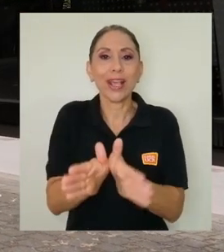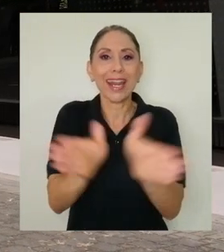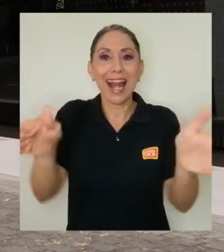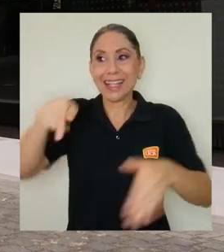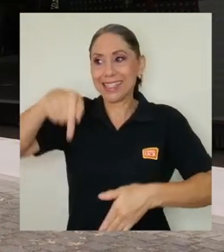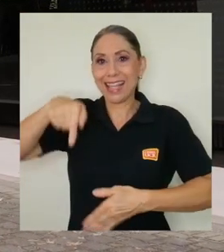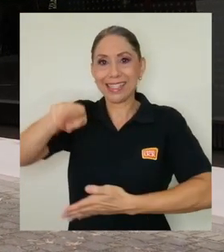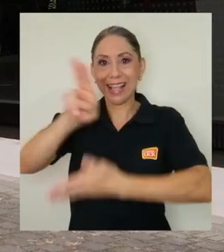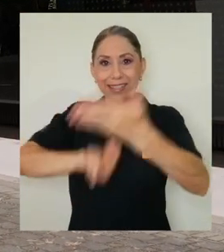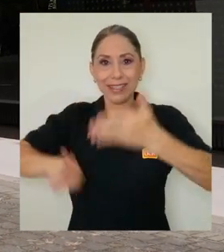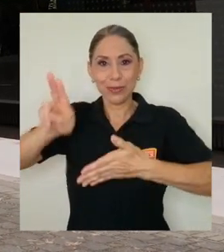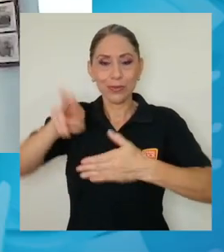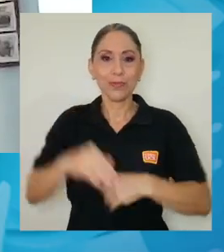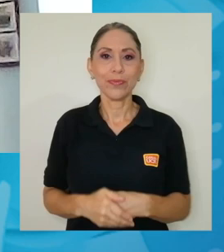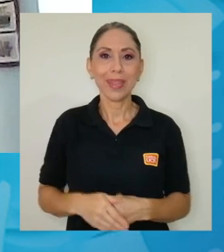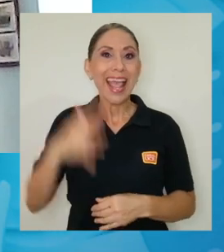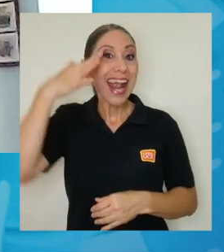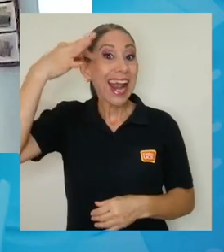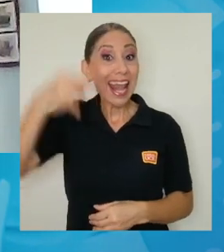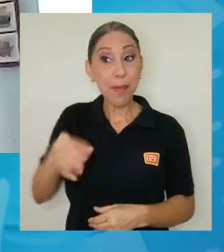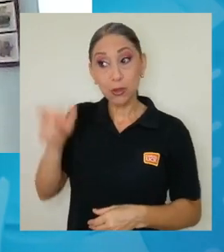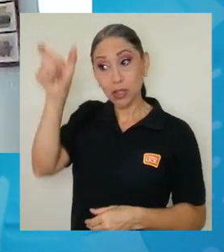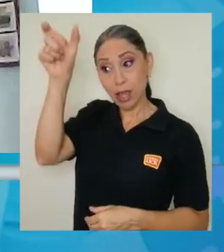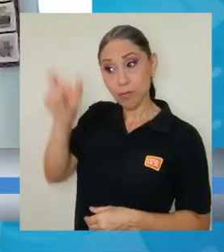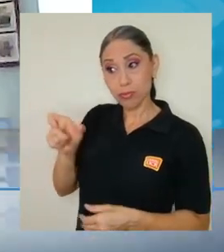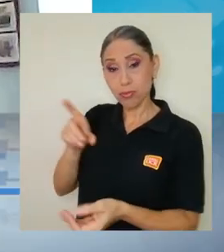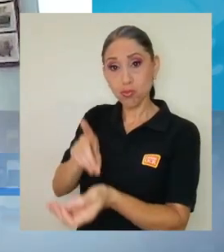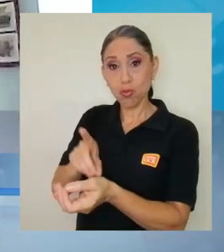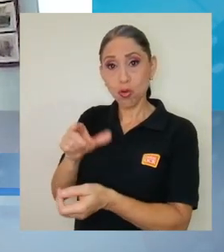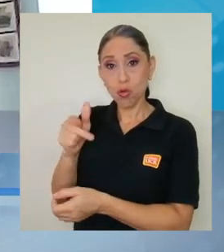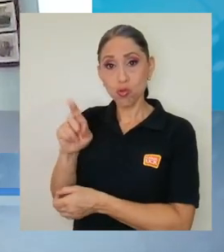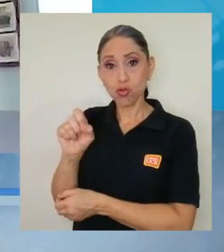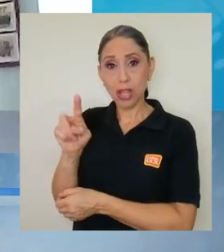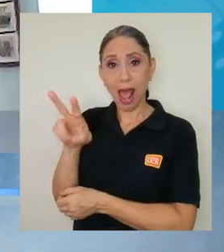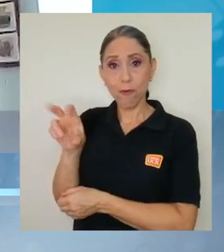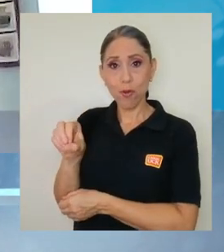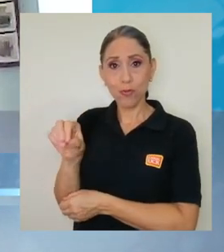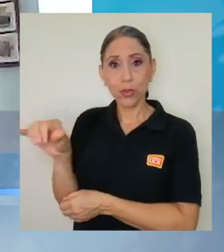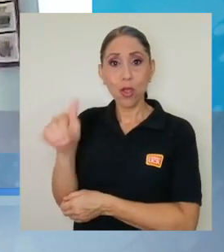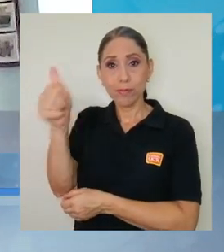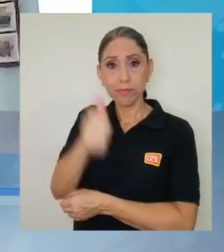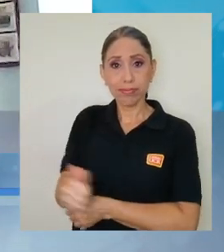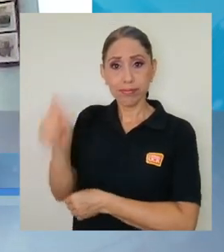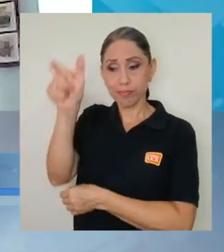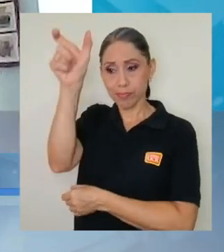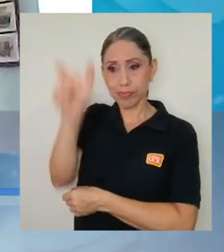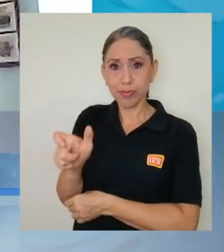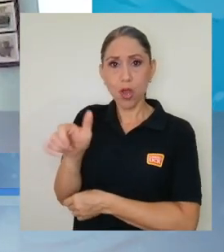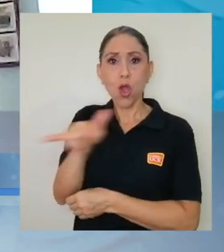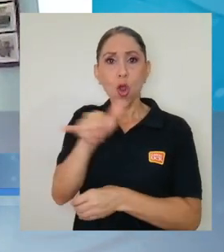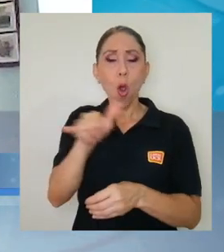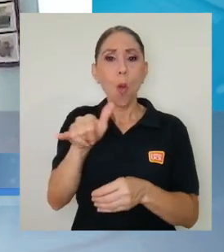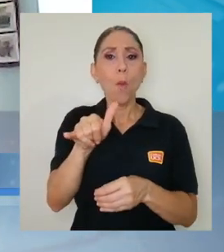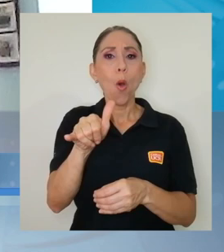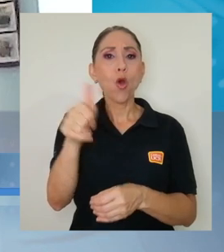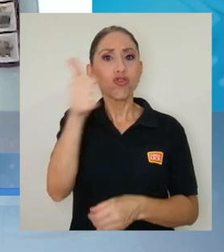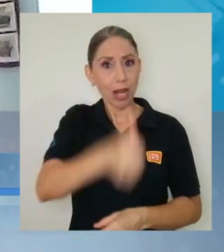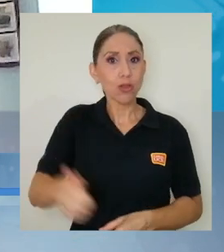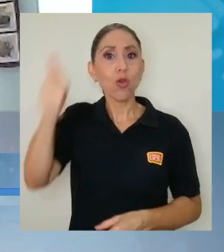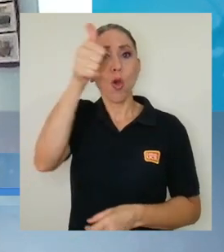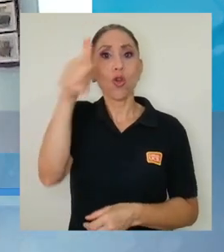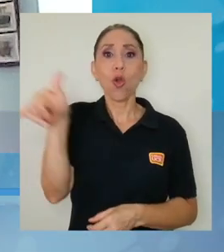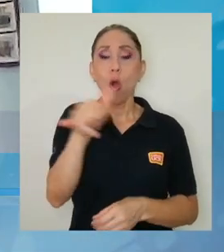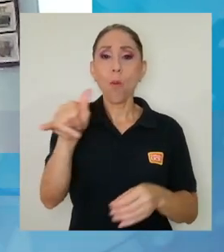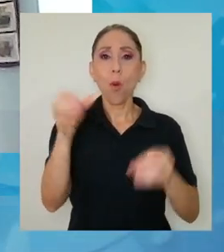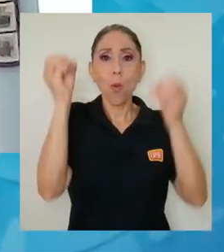institución. Creemos que la figura de don Gustavo, como rector y como académico de renombre,